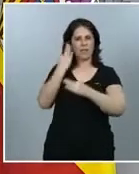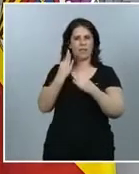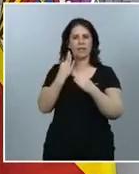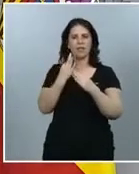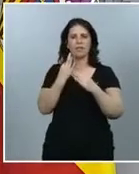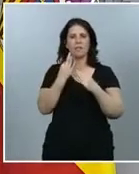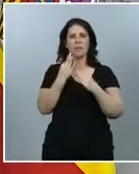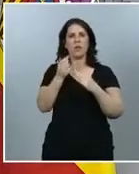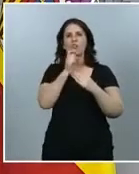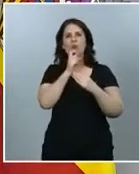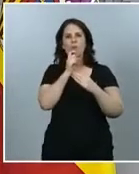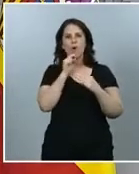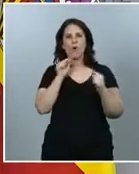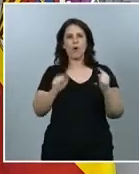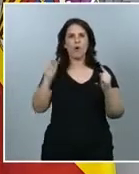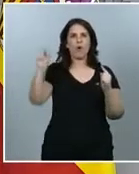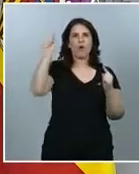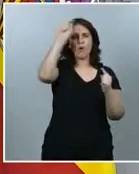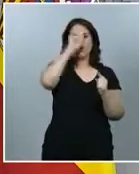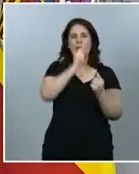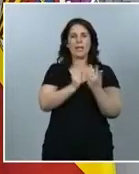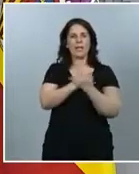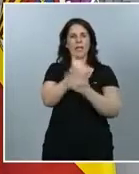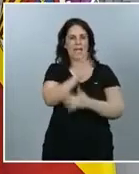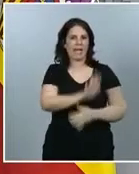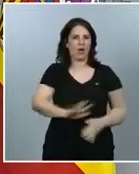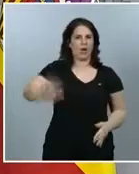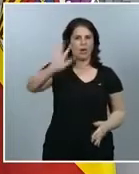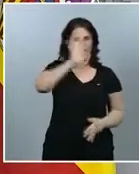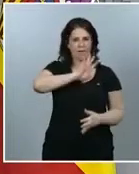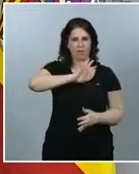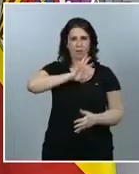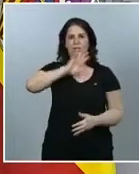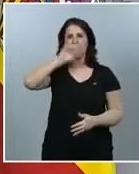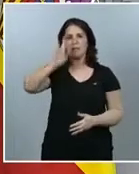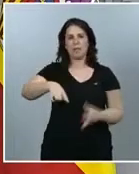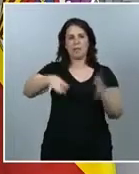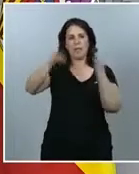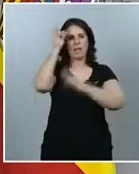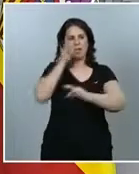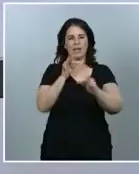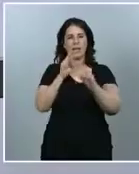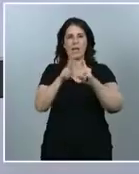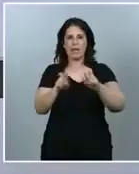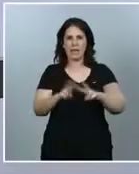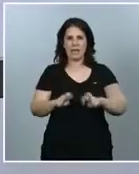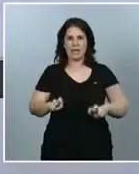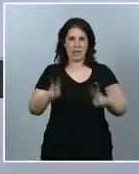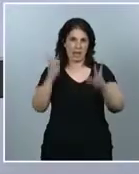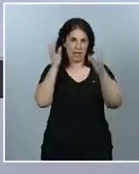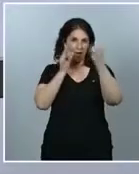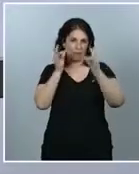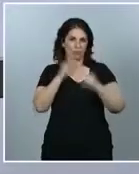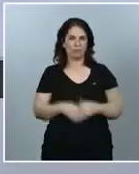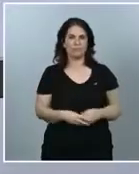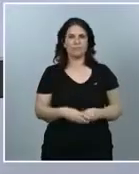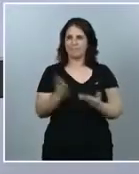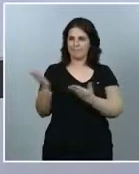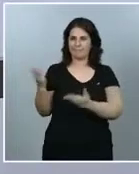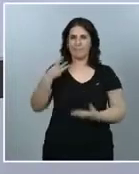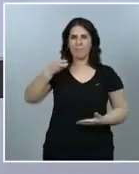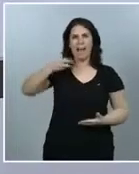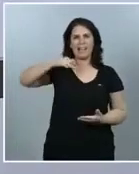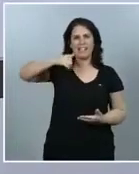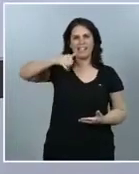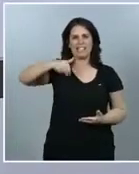geográfica y distintos factores que hemos analizado en relación a estos datos. Por favor, Marina. Bueno, muchas